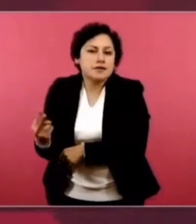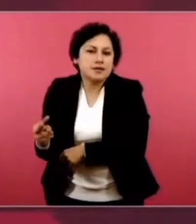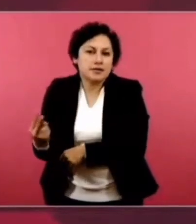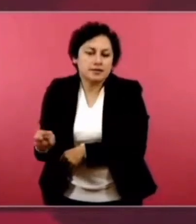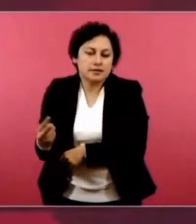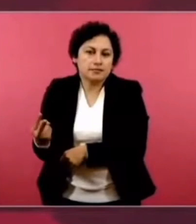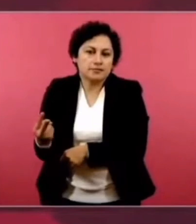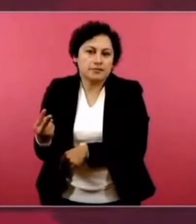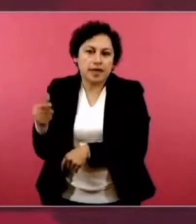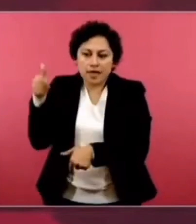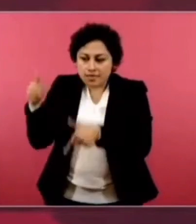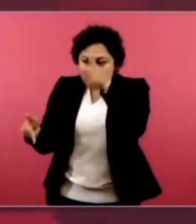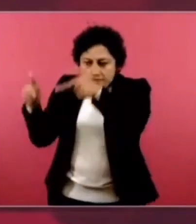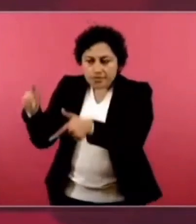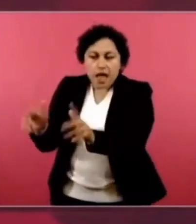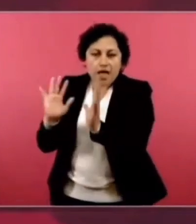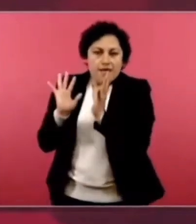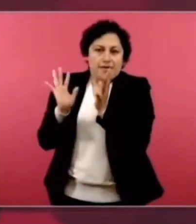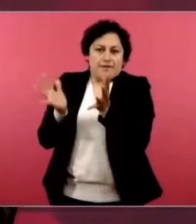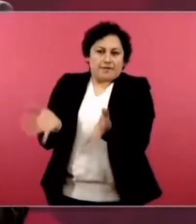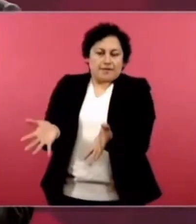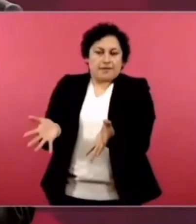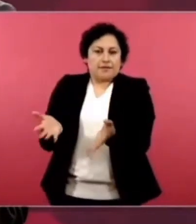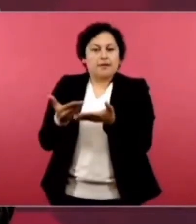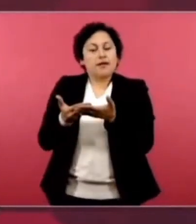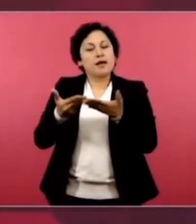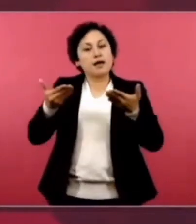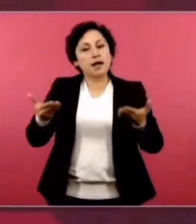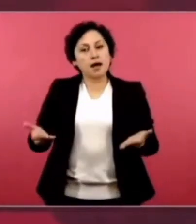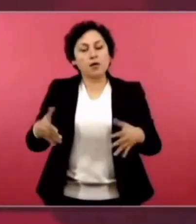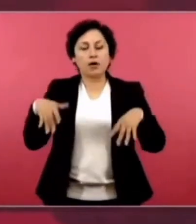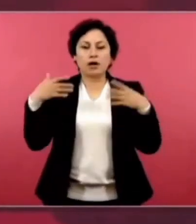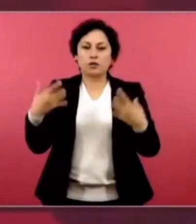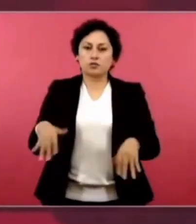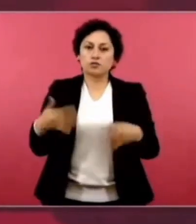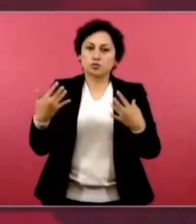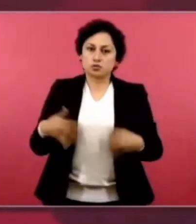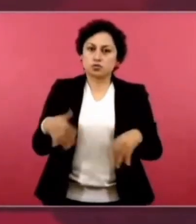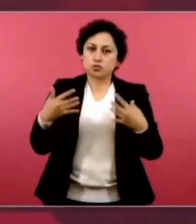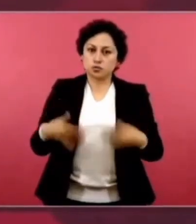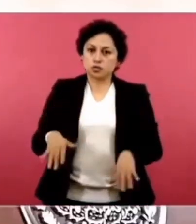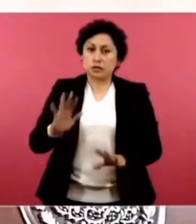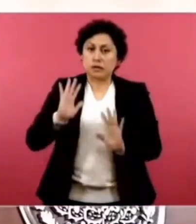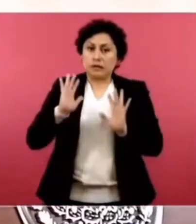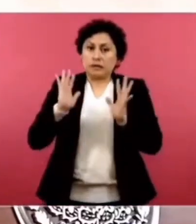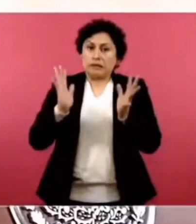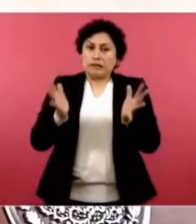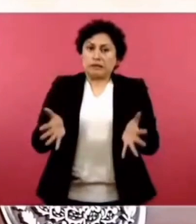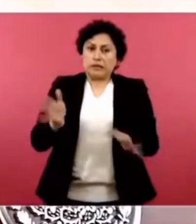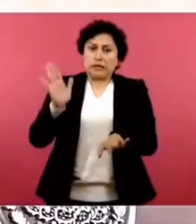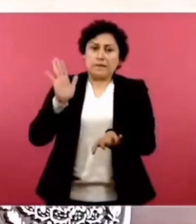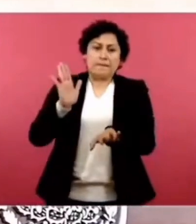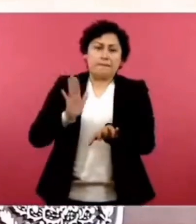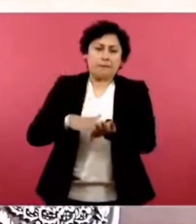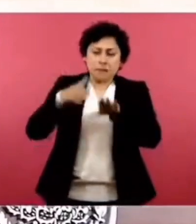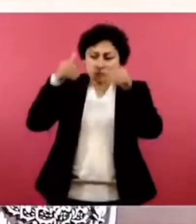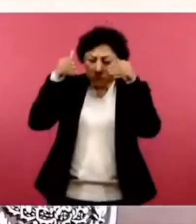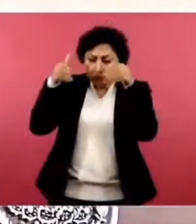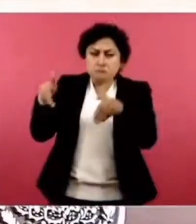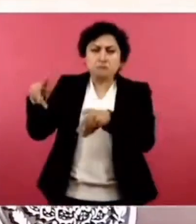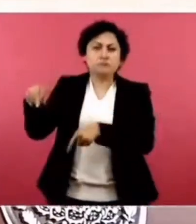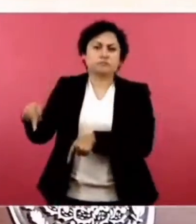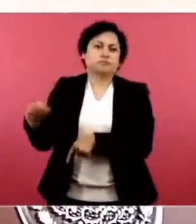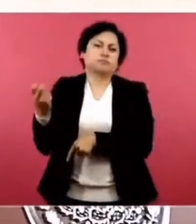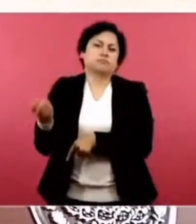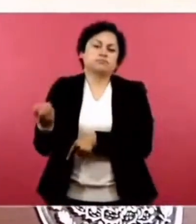hemos llegado a priorizar y ya,